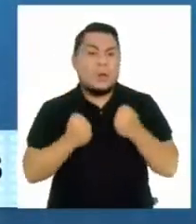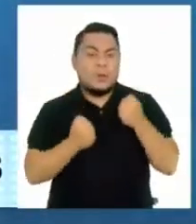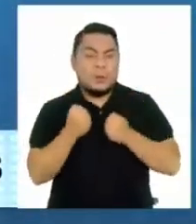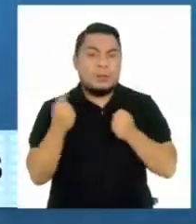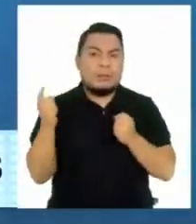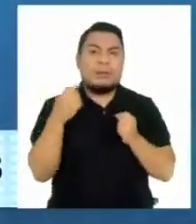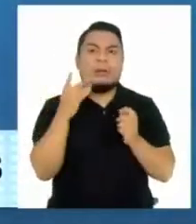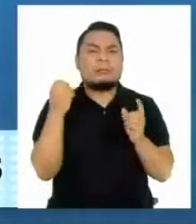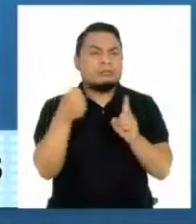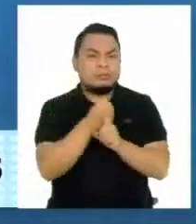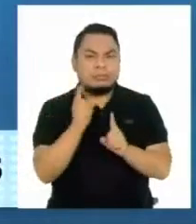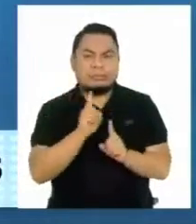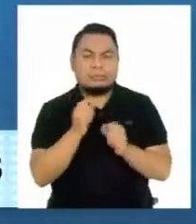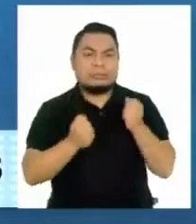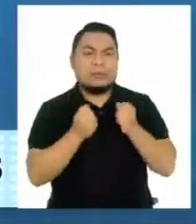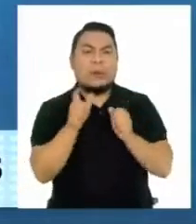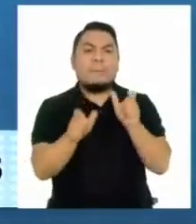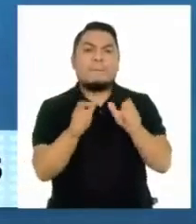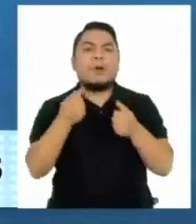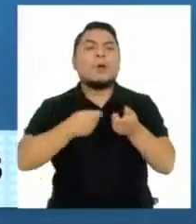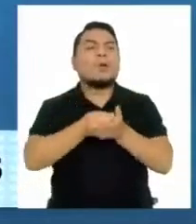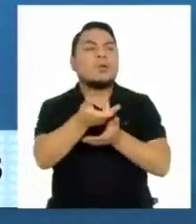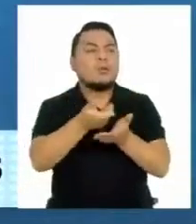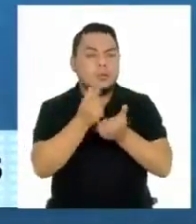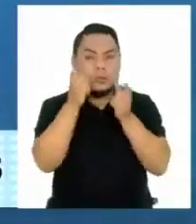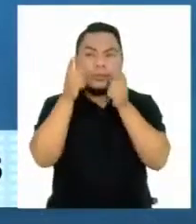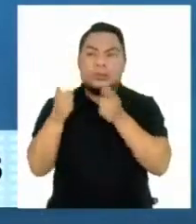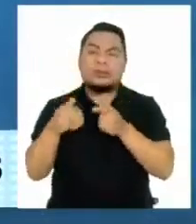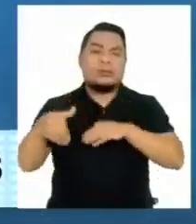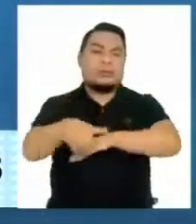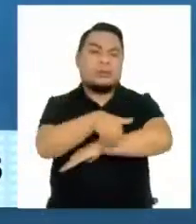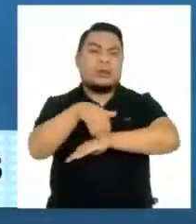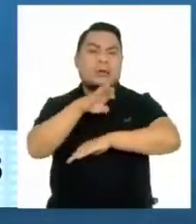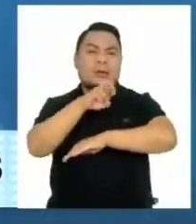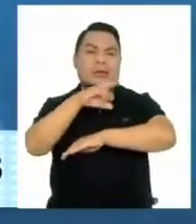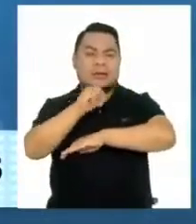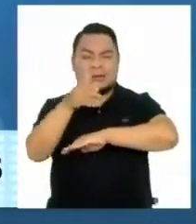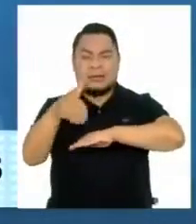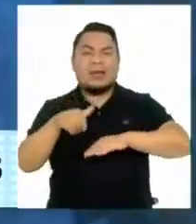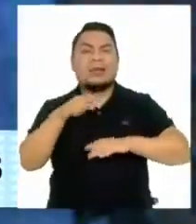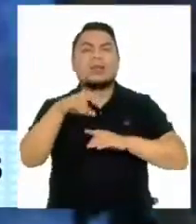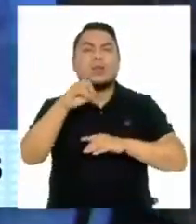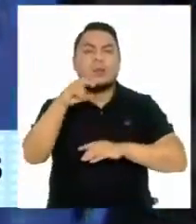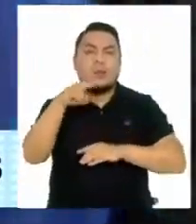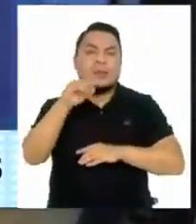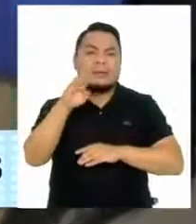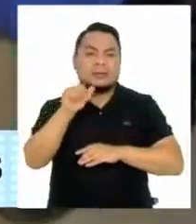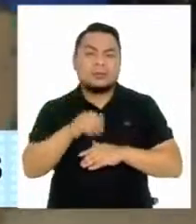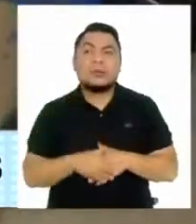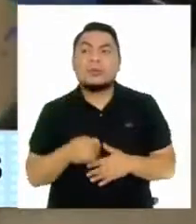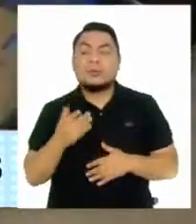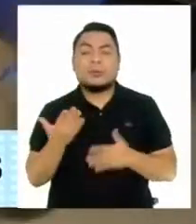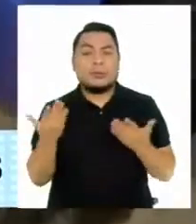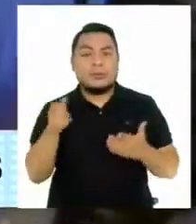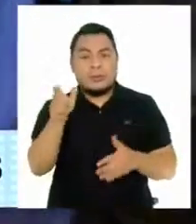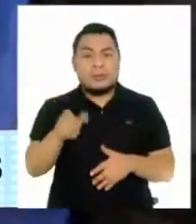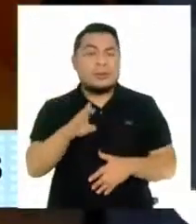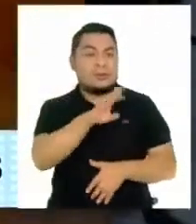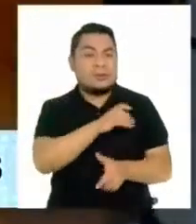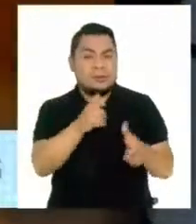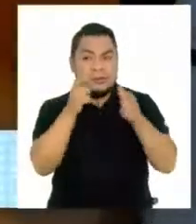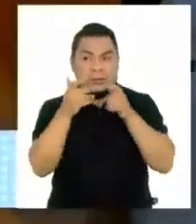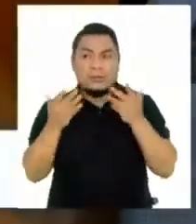metros para evitar ser agredidos por la turba que acaparaba el cruce de los jirones Sebastián Barranca y Antonio Basso. Suerte que no tuvieron los fiscalizadores,